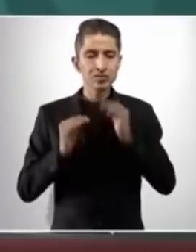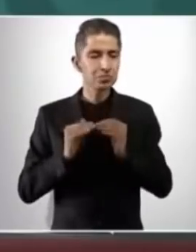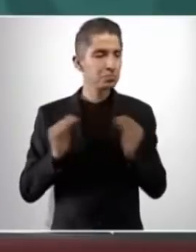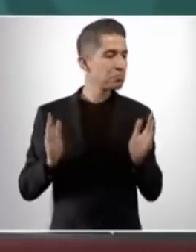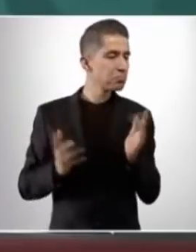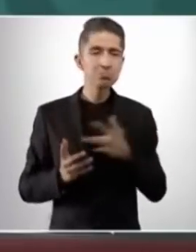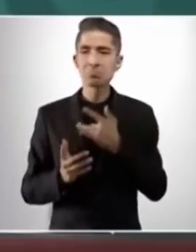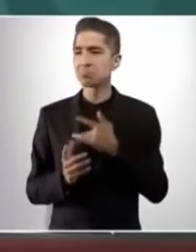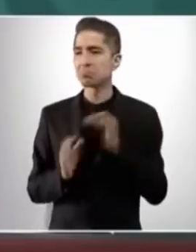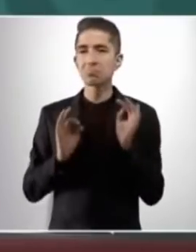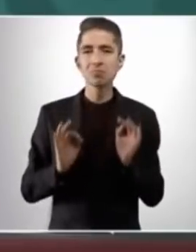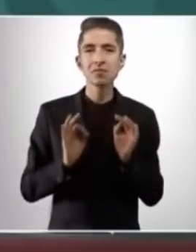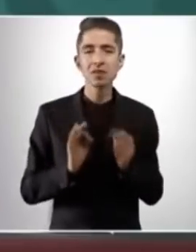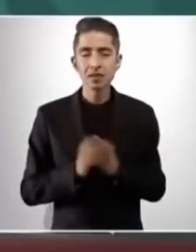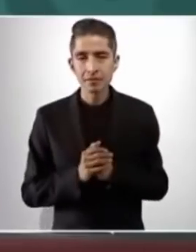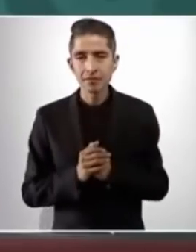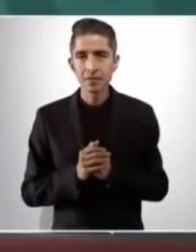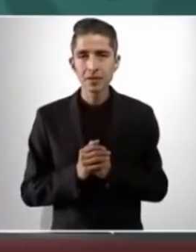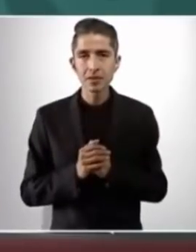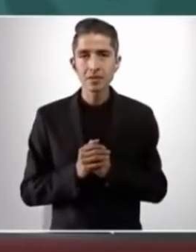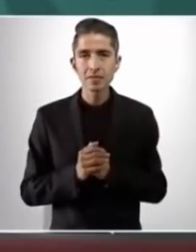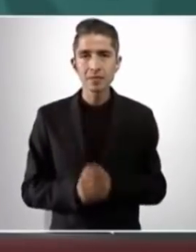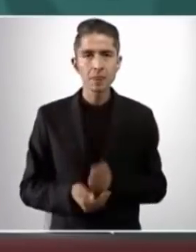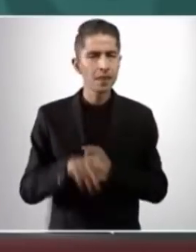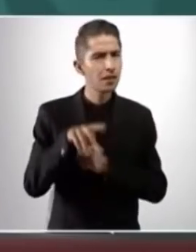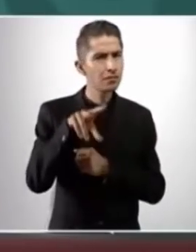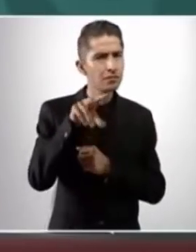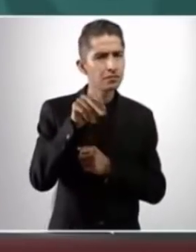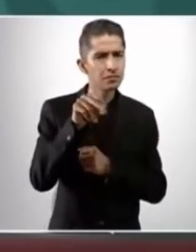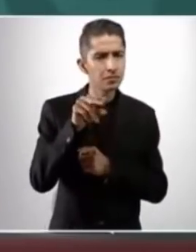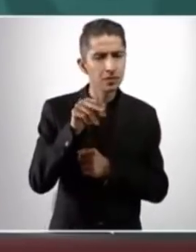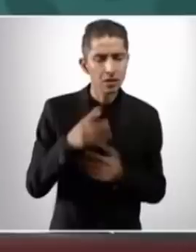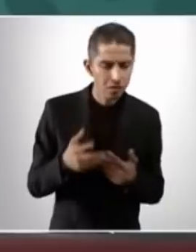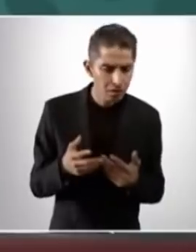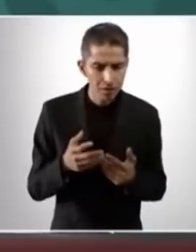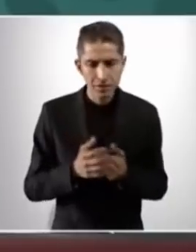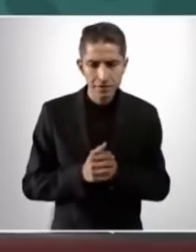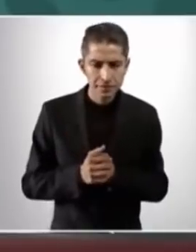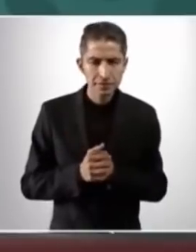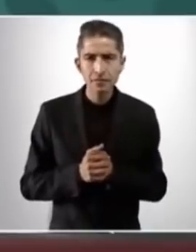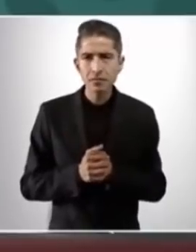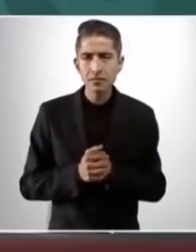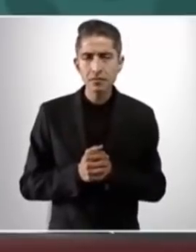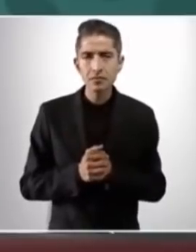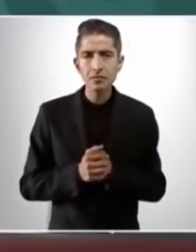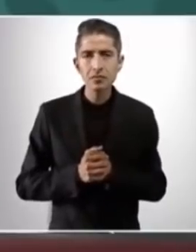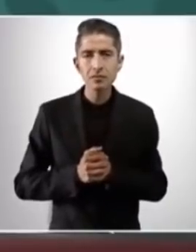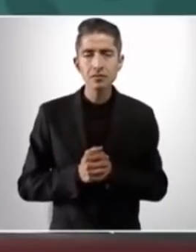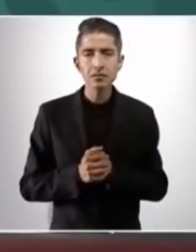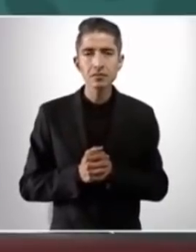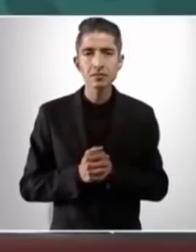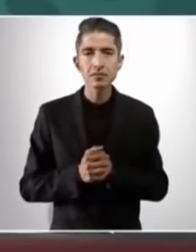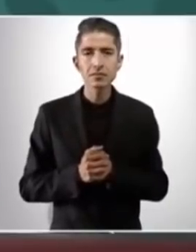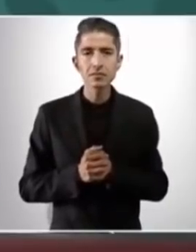nacemos malos, los